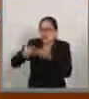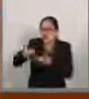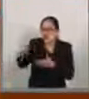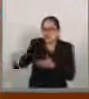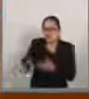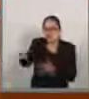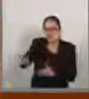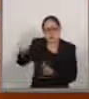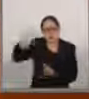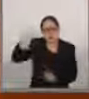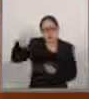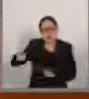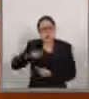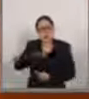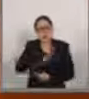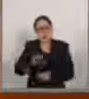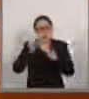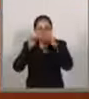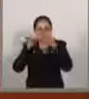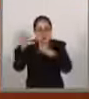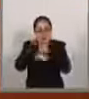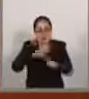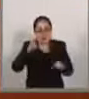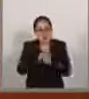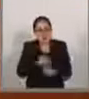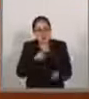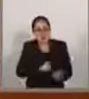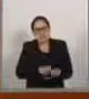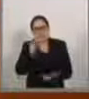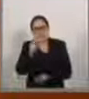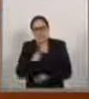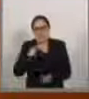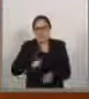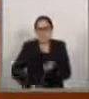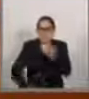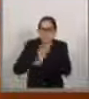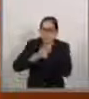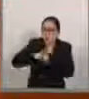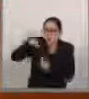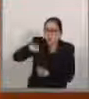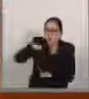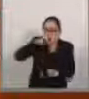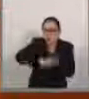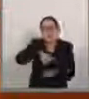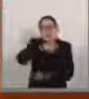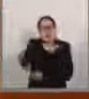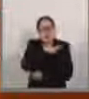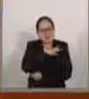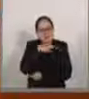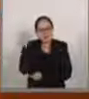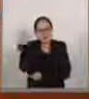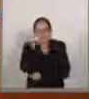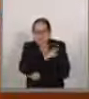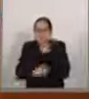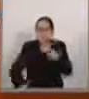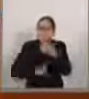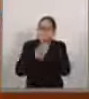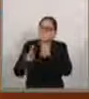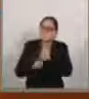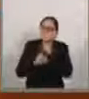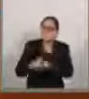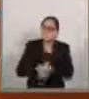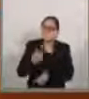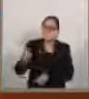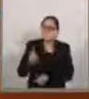pudiera atender las dificultades que están sobreviviendo. dificultades que tienen que ver